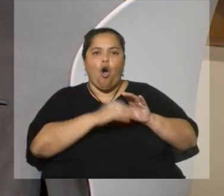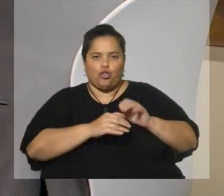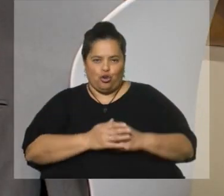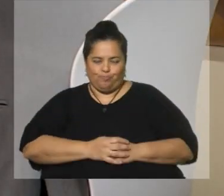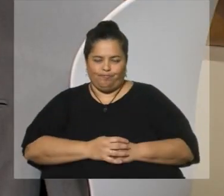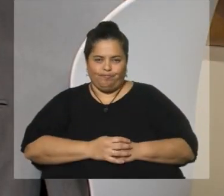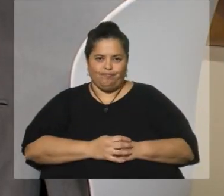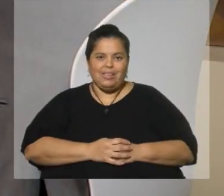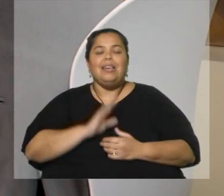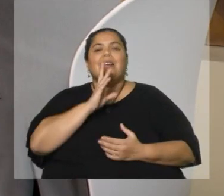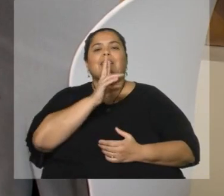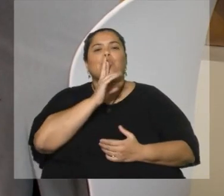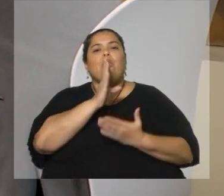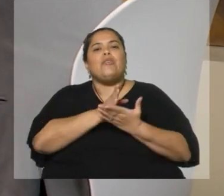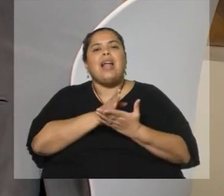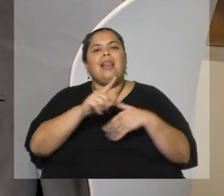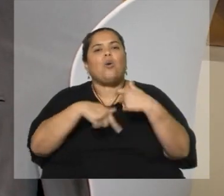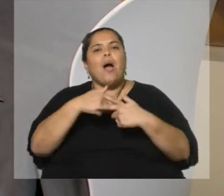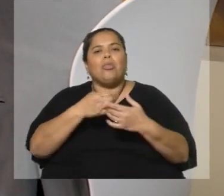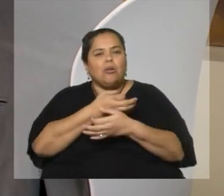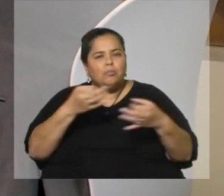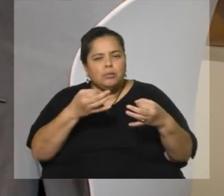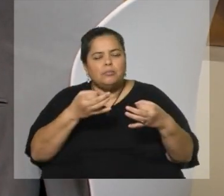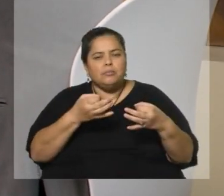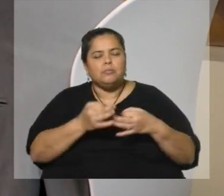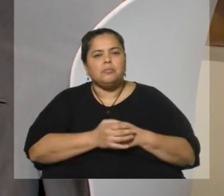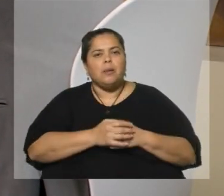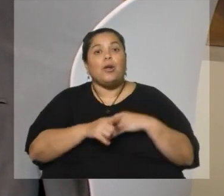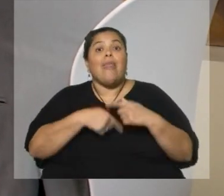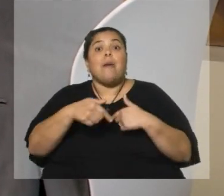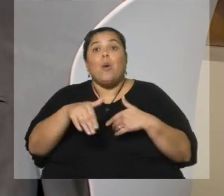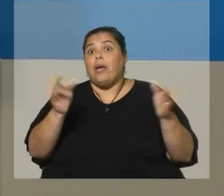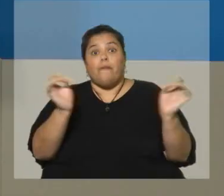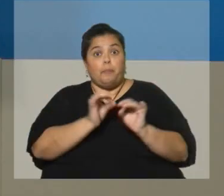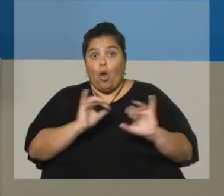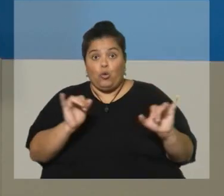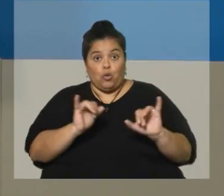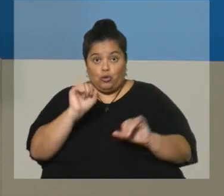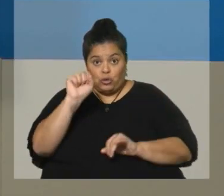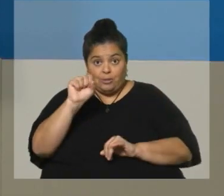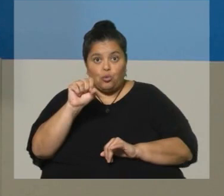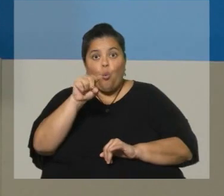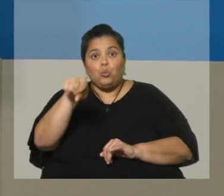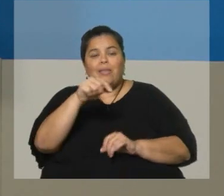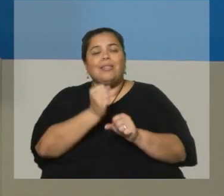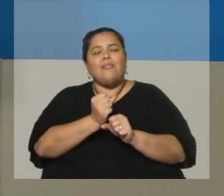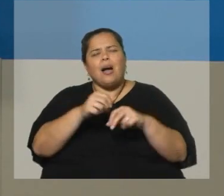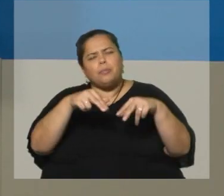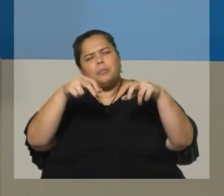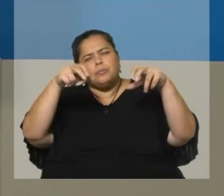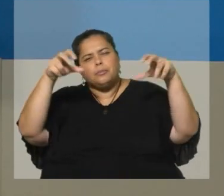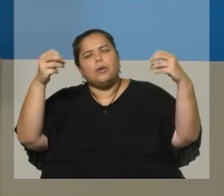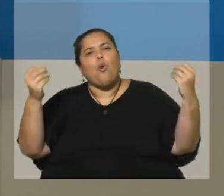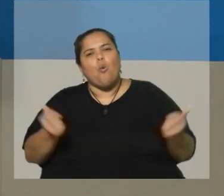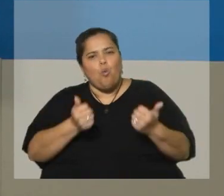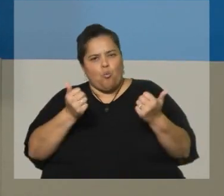finales cuándo van a estar? ¿Cuánto les lleva a ustedes a trabajar después que reciben todo? Claro, digamos, nosotros pretendemos dar una